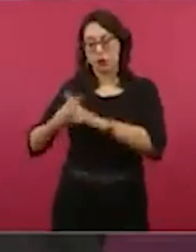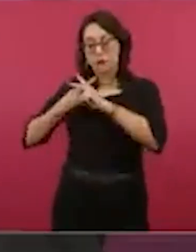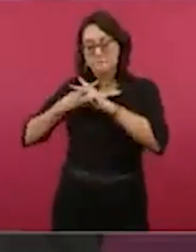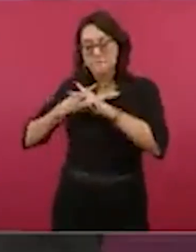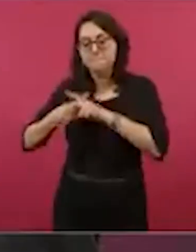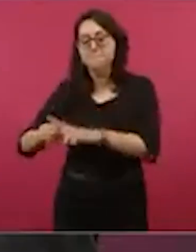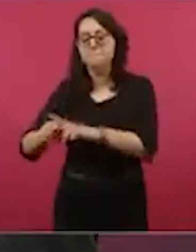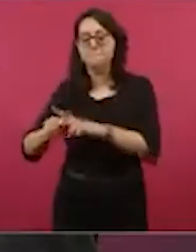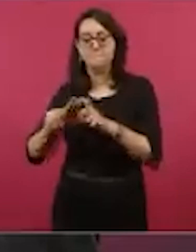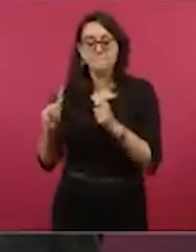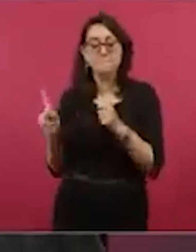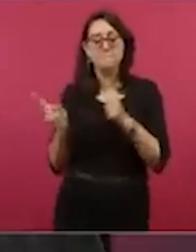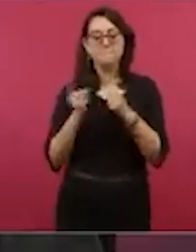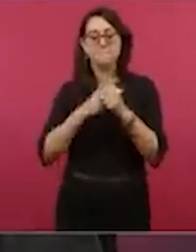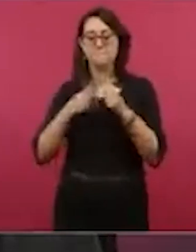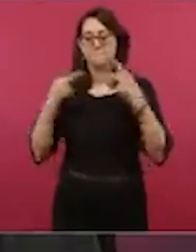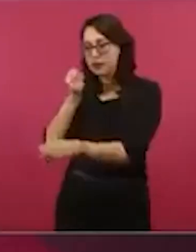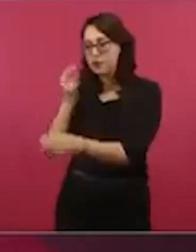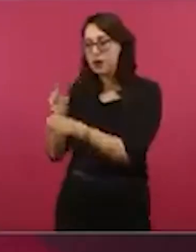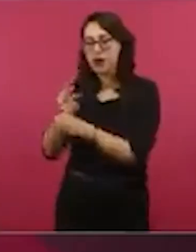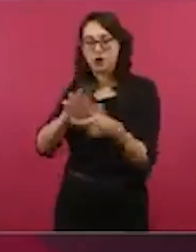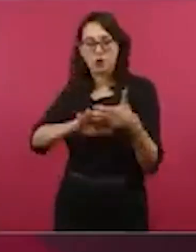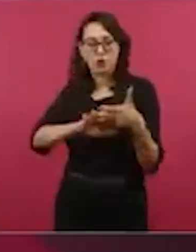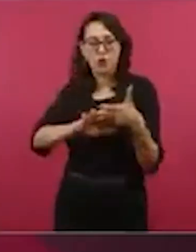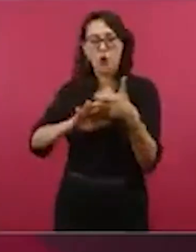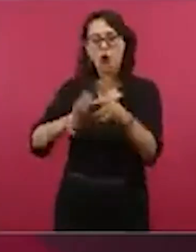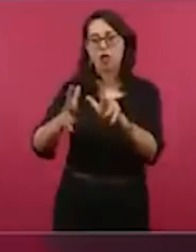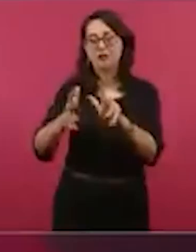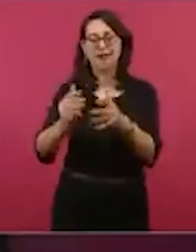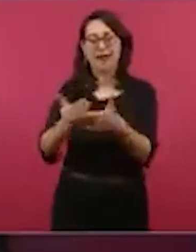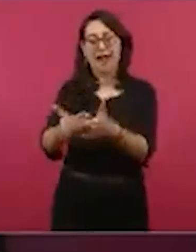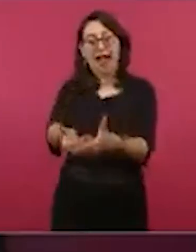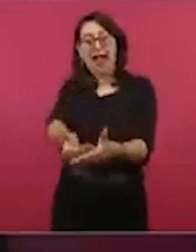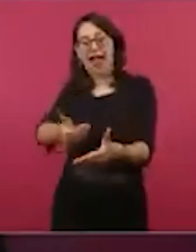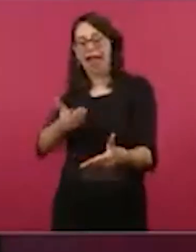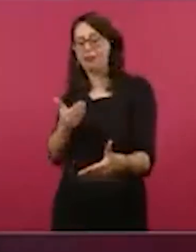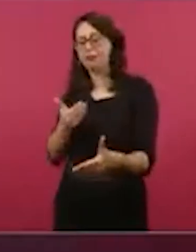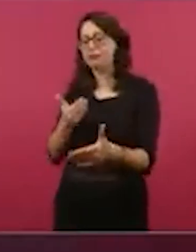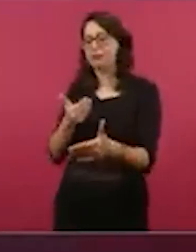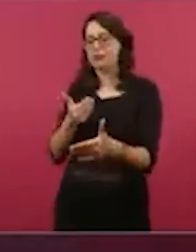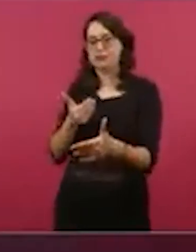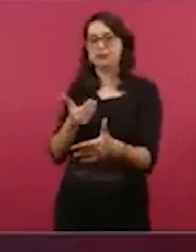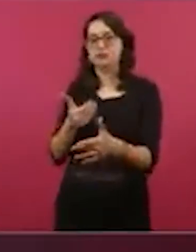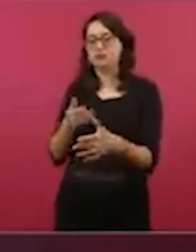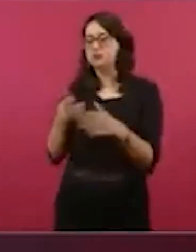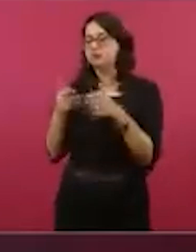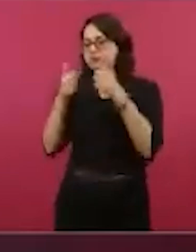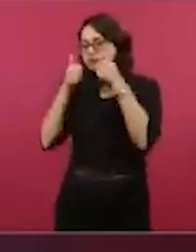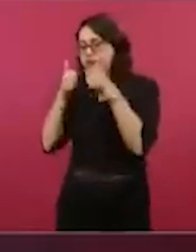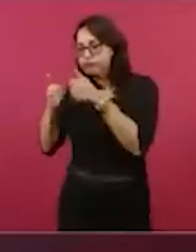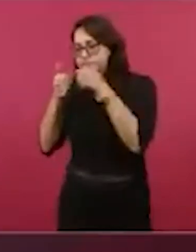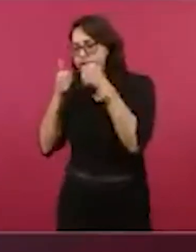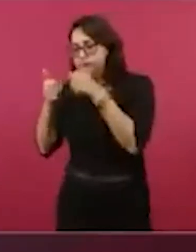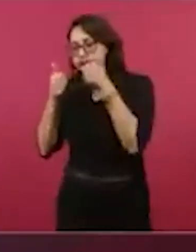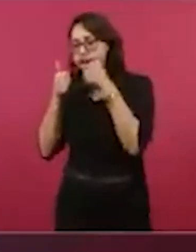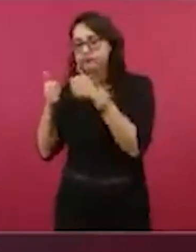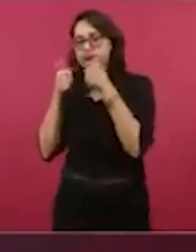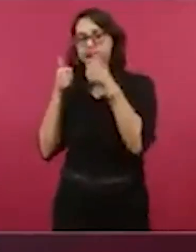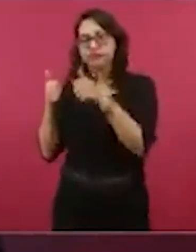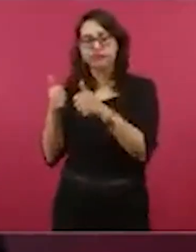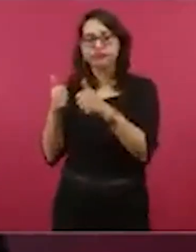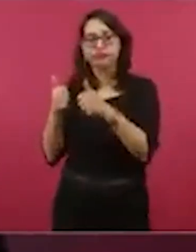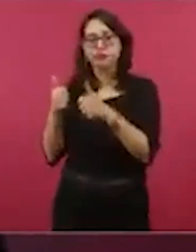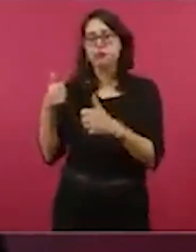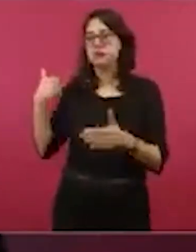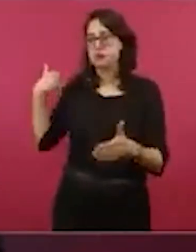que originan la violencia. Porque desde el primer día de gobierno empezamos